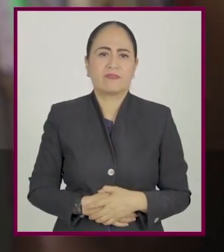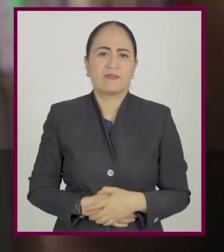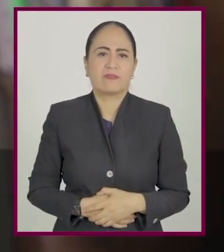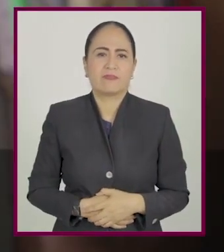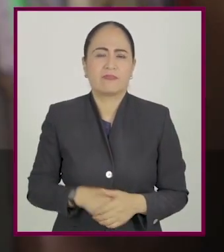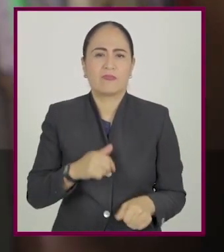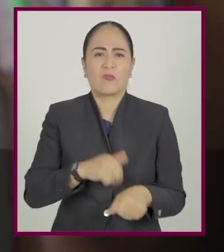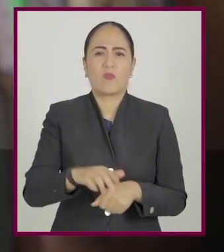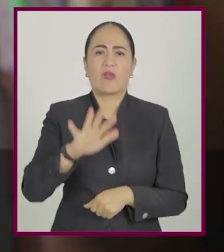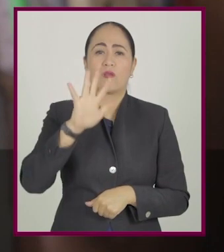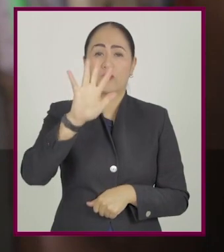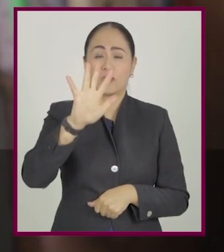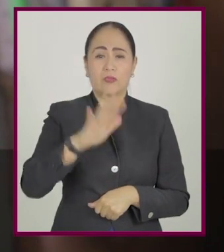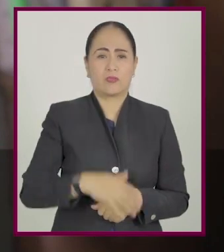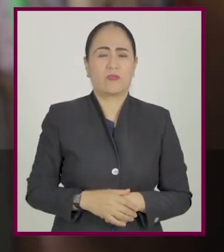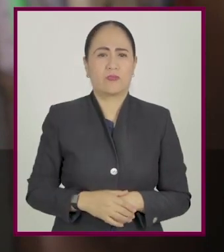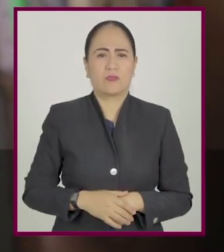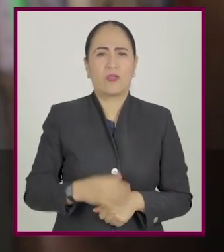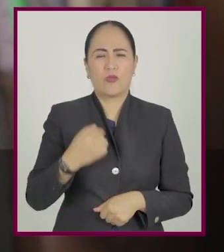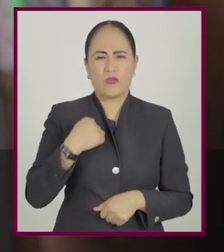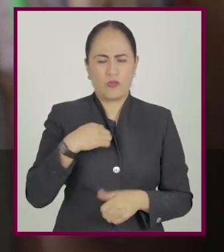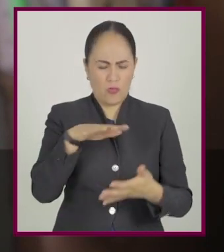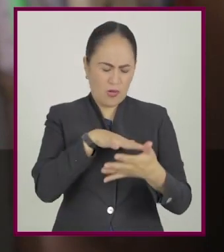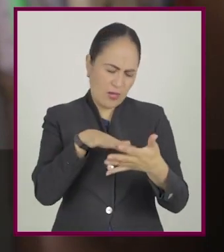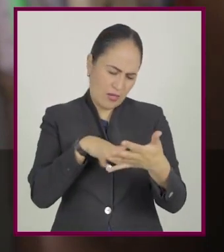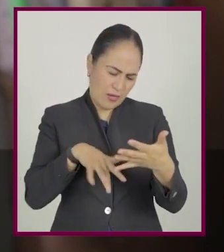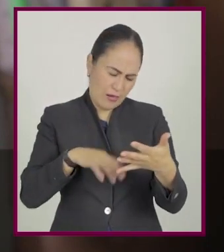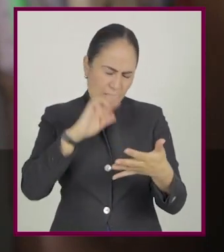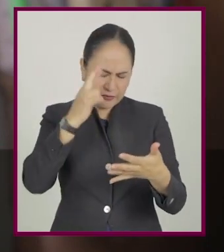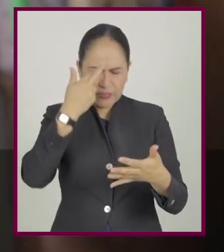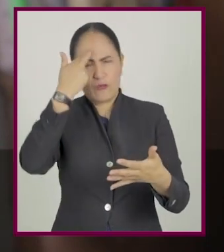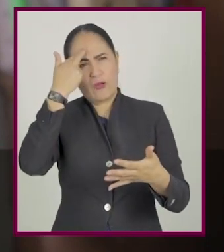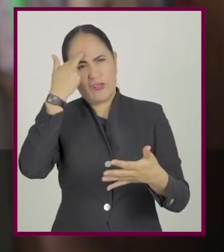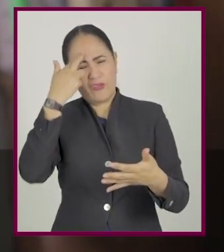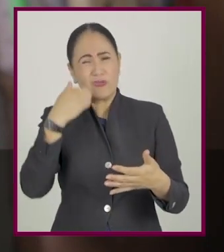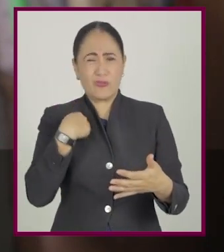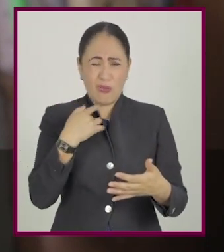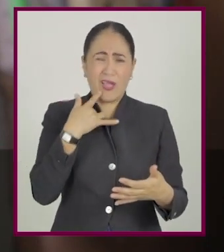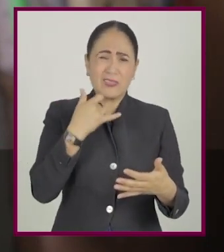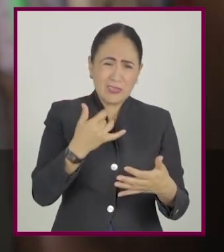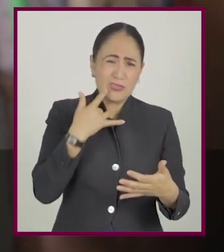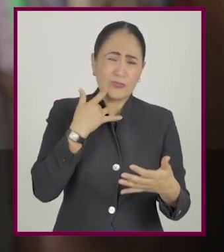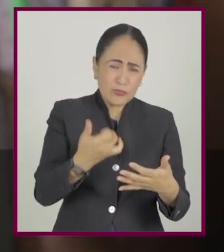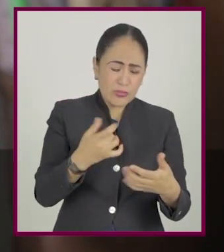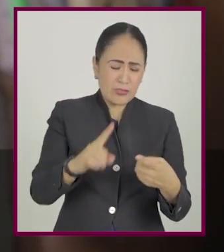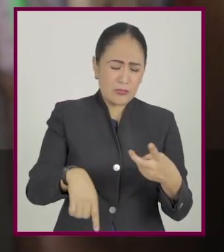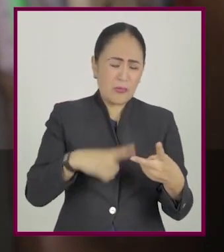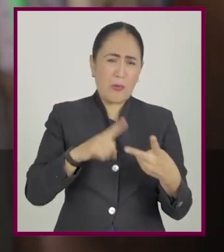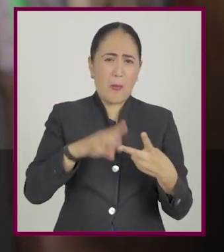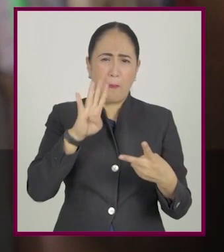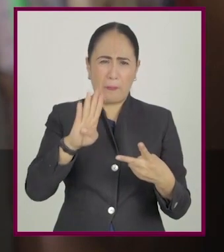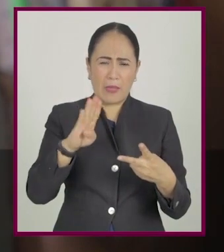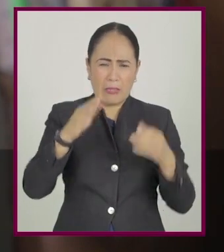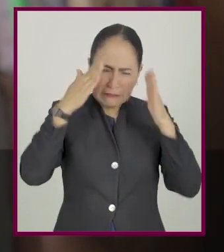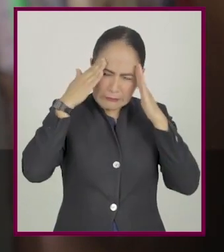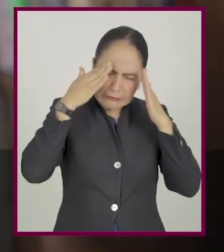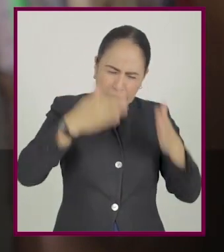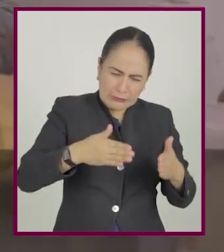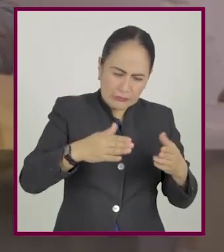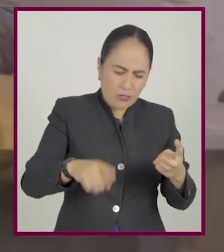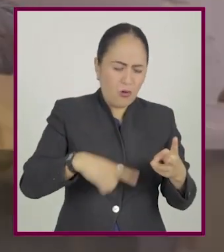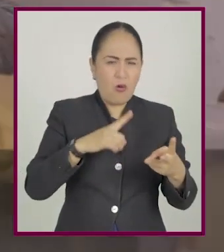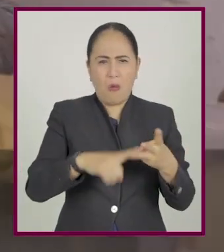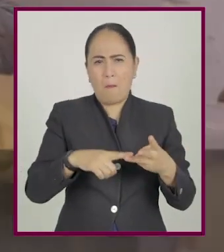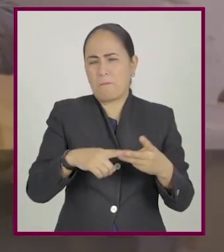Y 5. Recuerdo lo que he leído. A. Sin esforzarme. B. Únicamente si me lo propongo. C. Solo